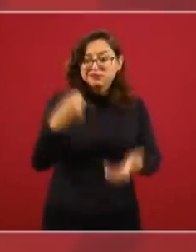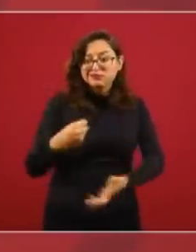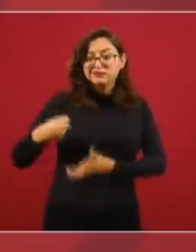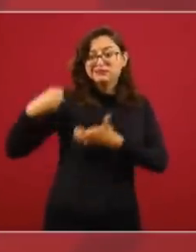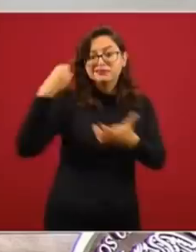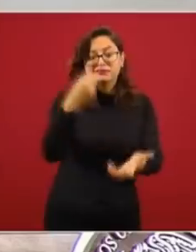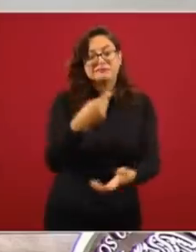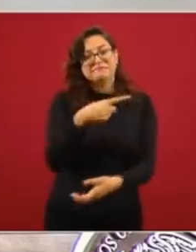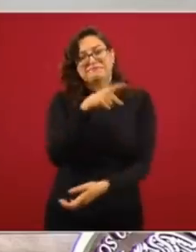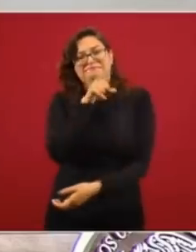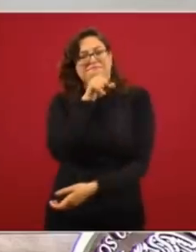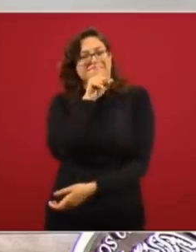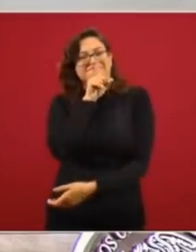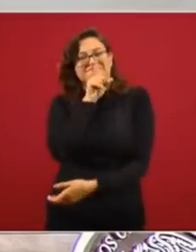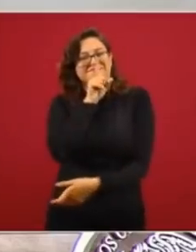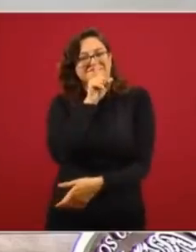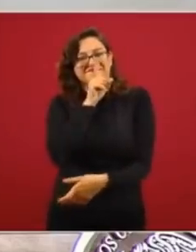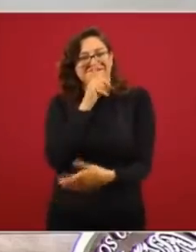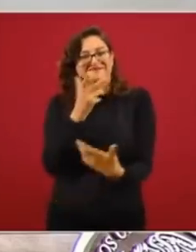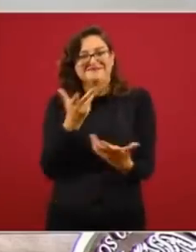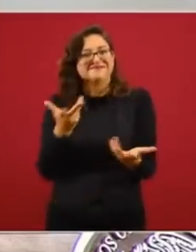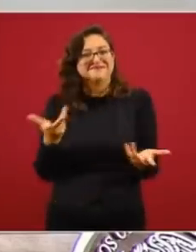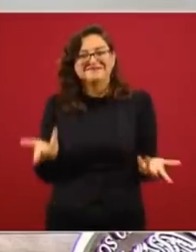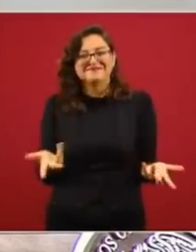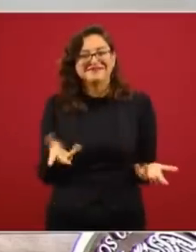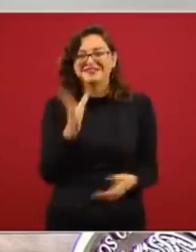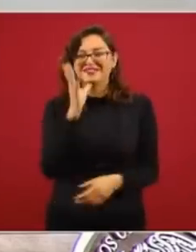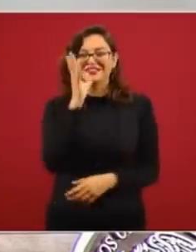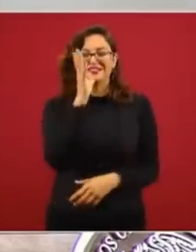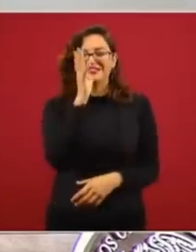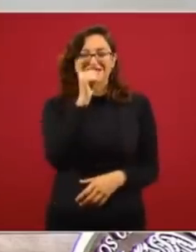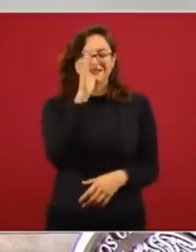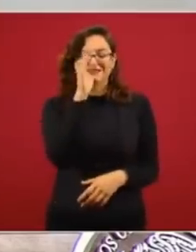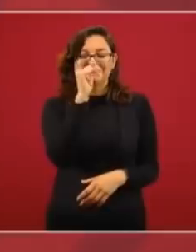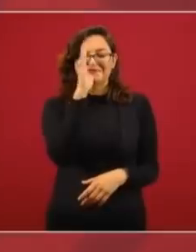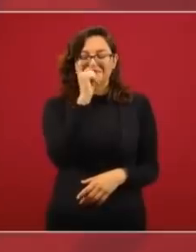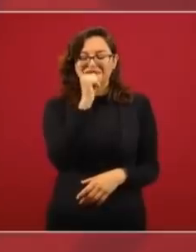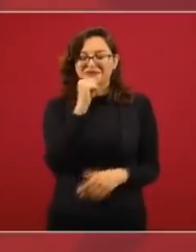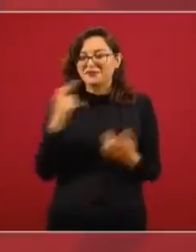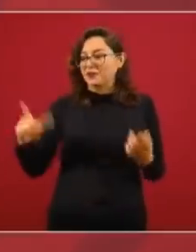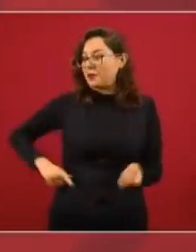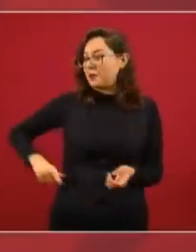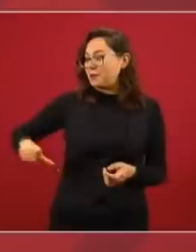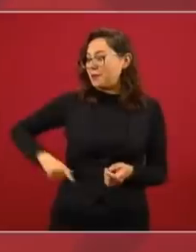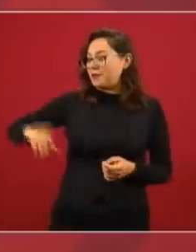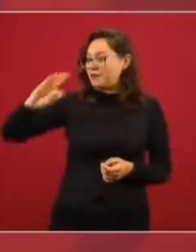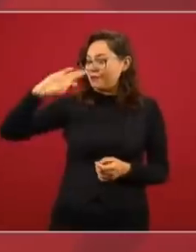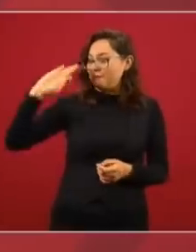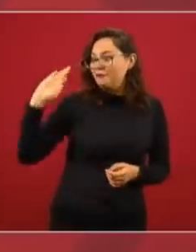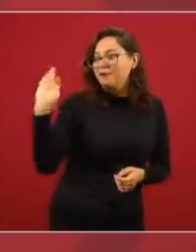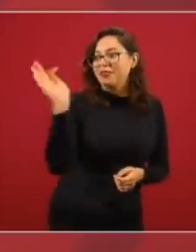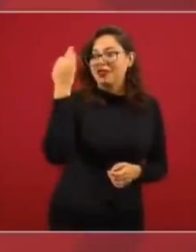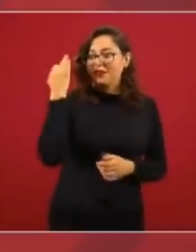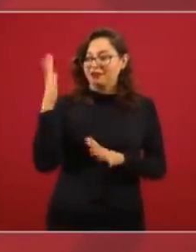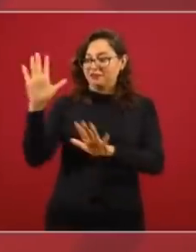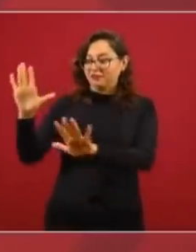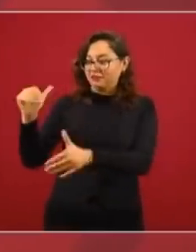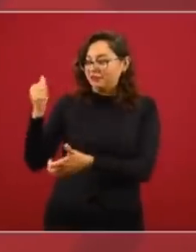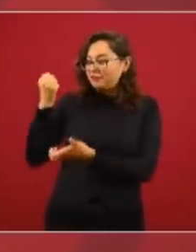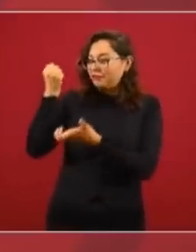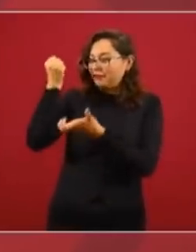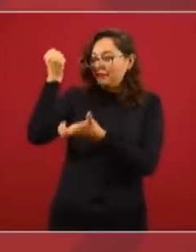porque también el gobierno federal tiene que